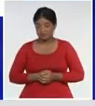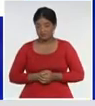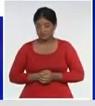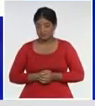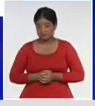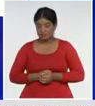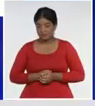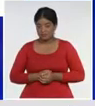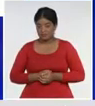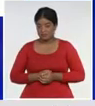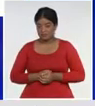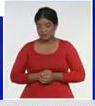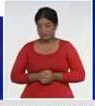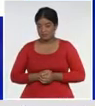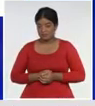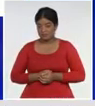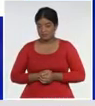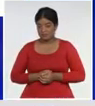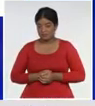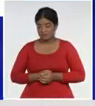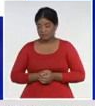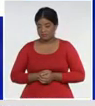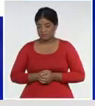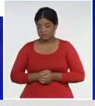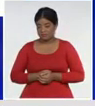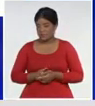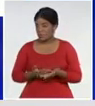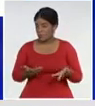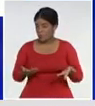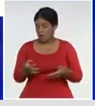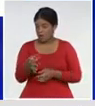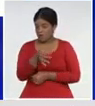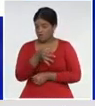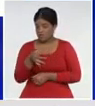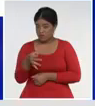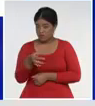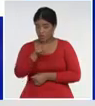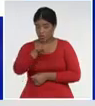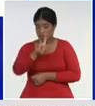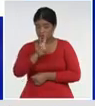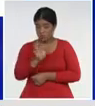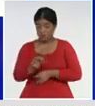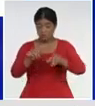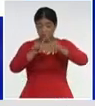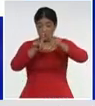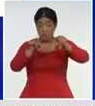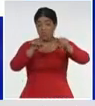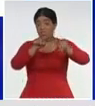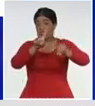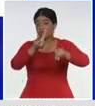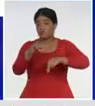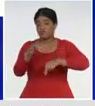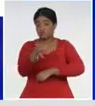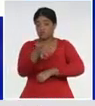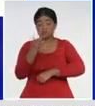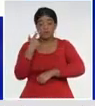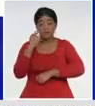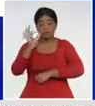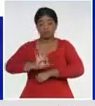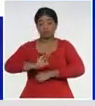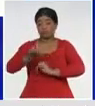días, en Cuba, podemos decir, que los 12 municipios, con la mayor tasa, de incidencia,